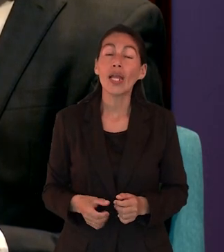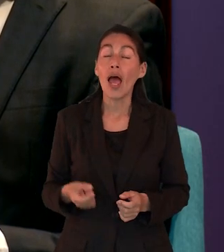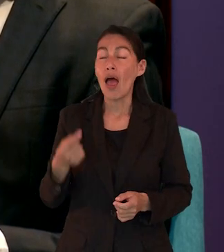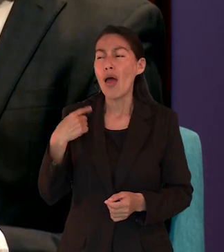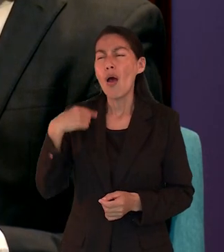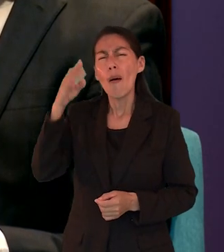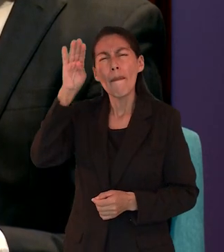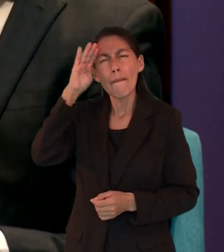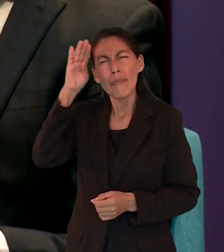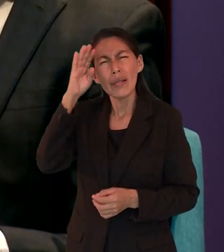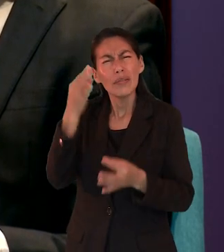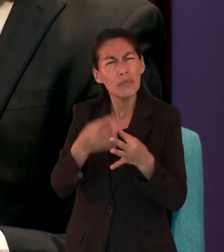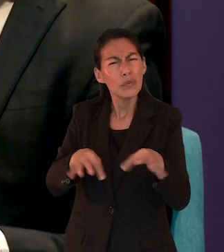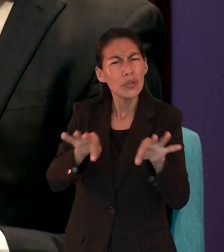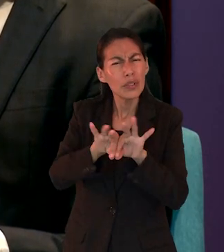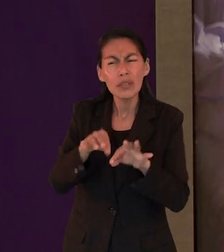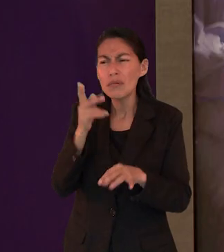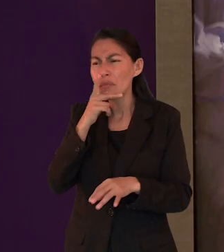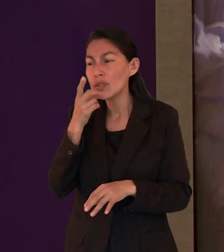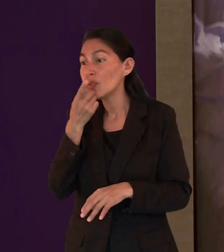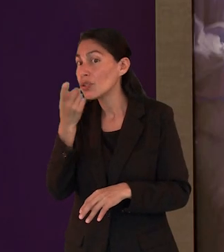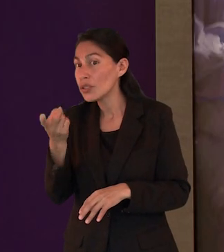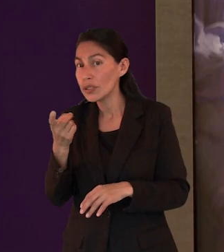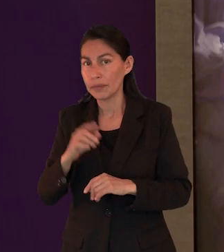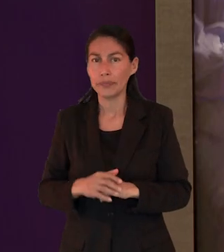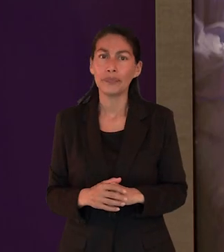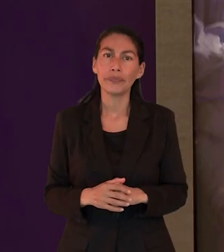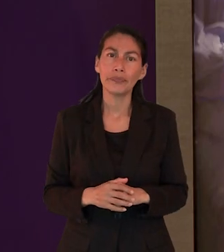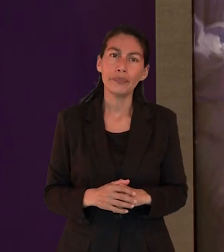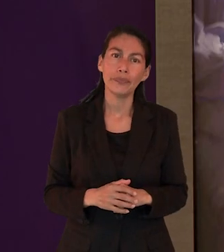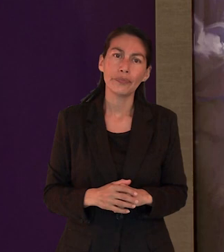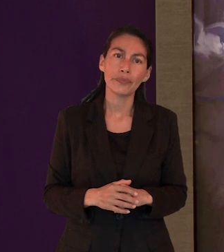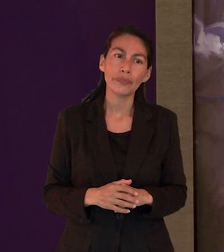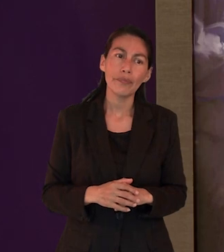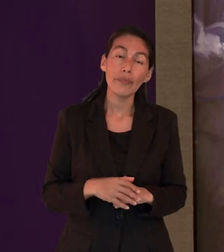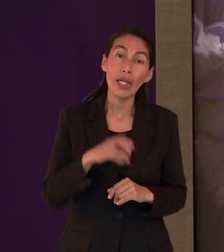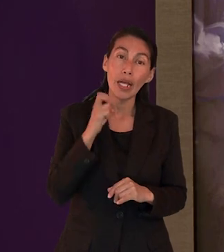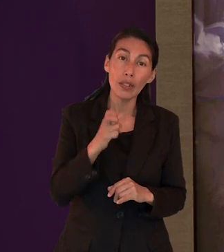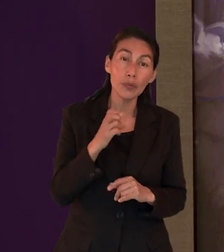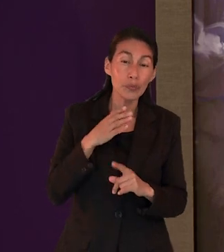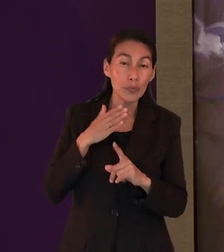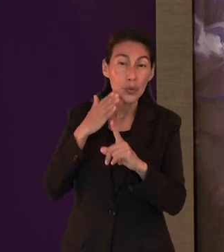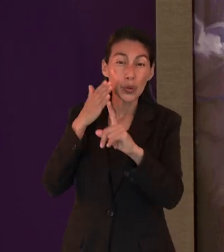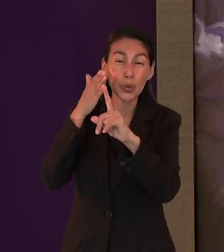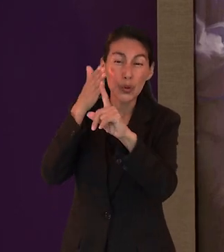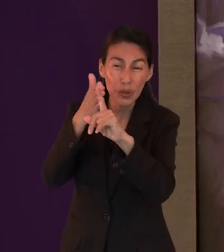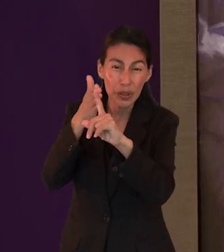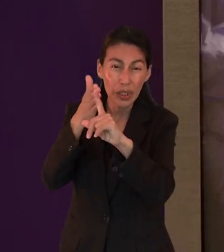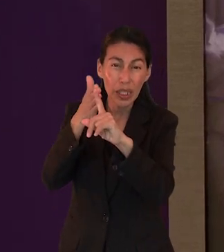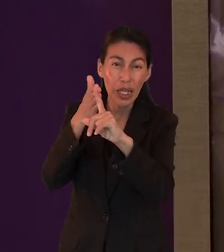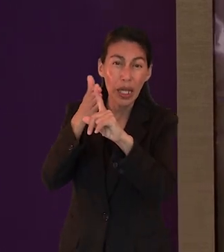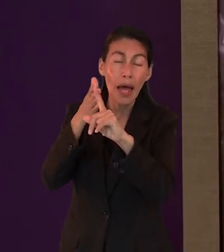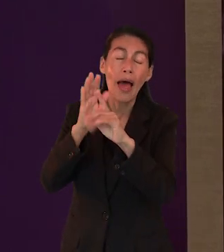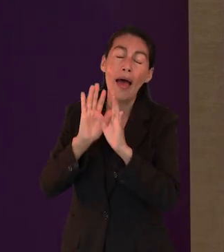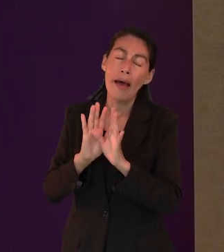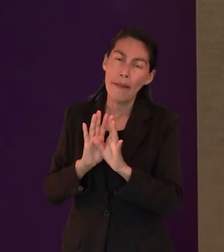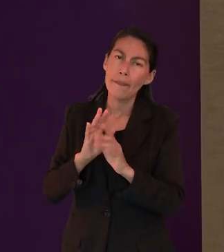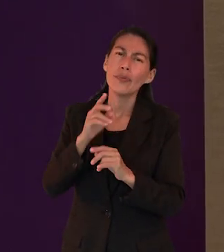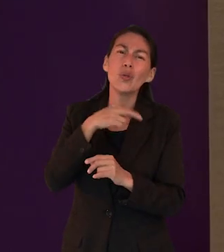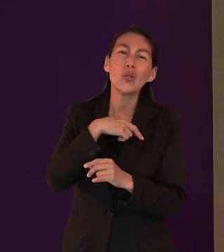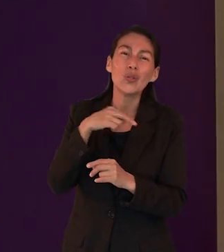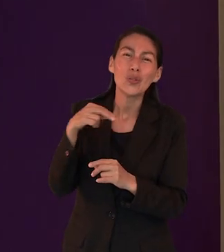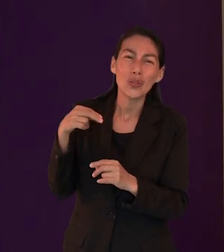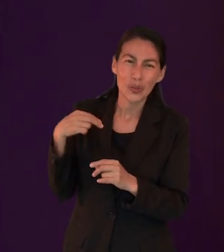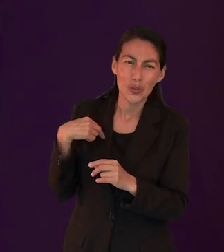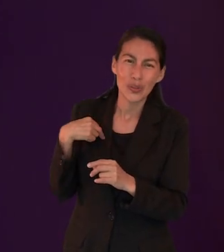algo que me parece importante también de lo que mencionó el pastor, es que esto era con el propósito de que nosotros también recordáramos lo